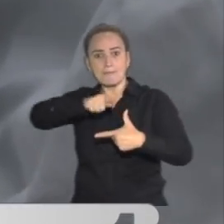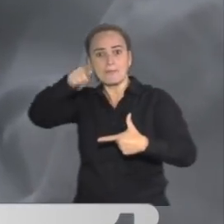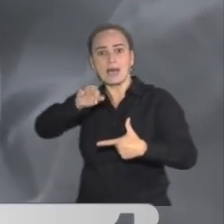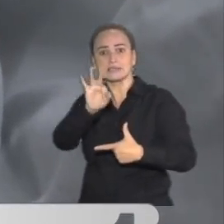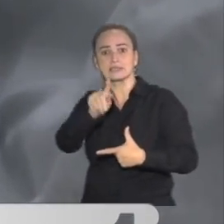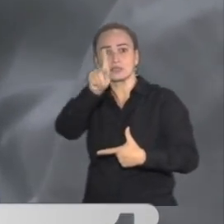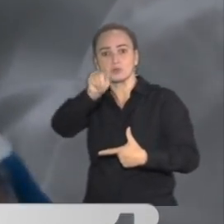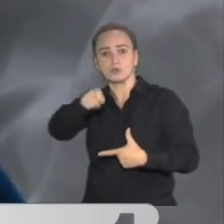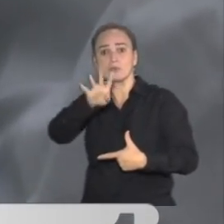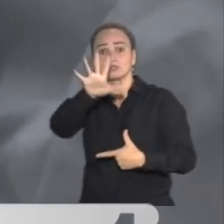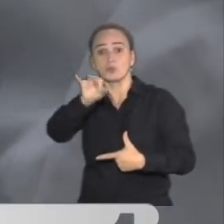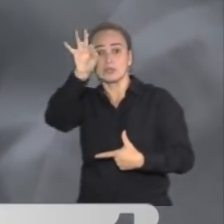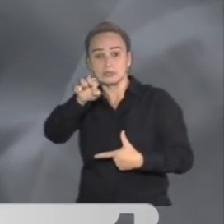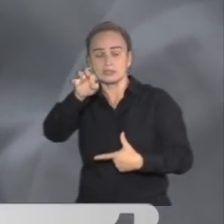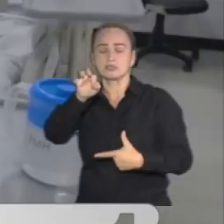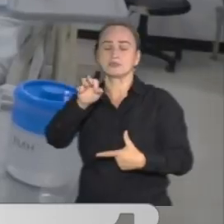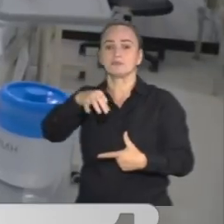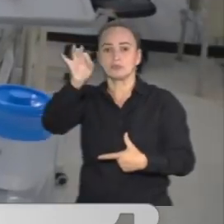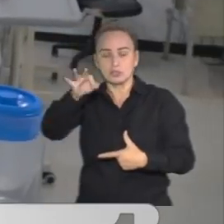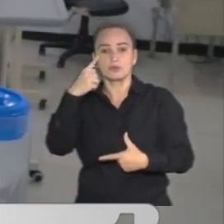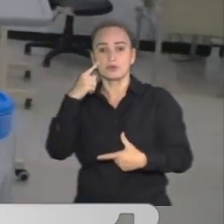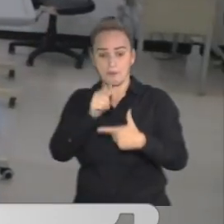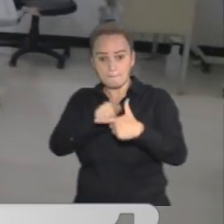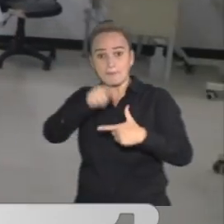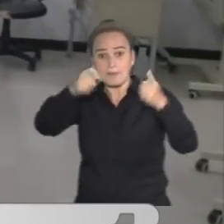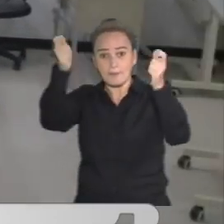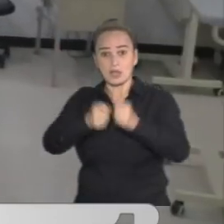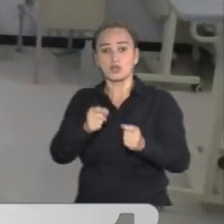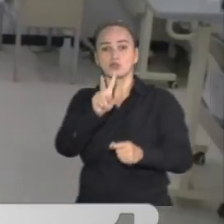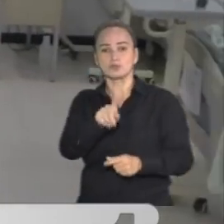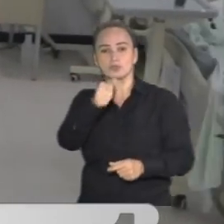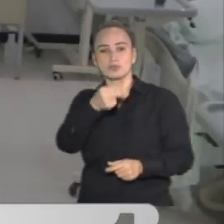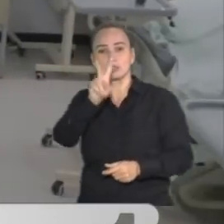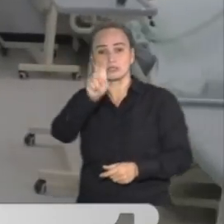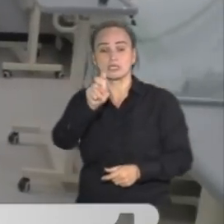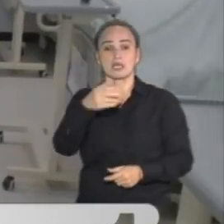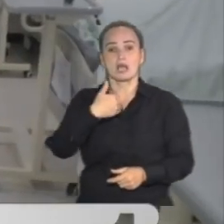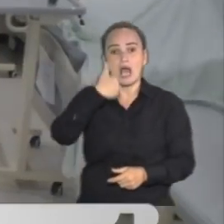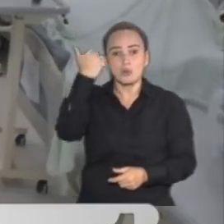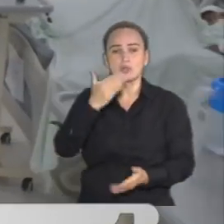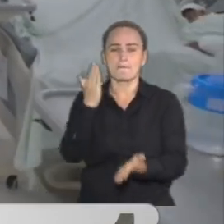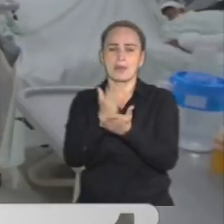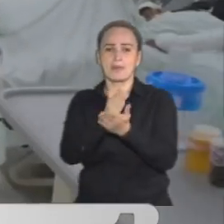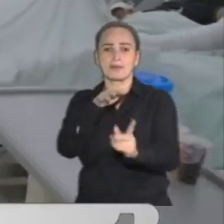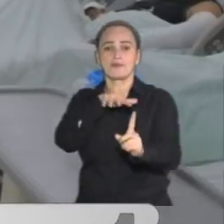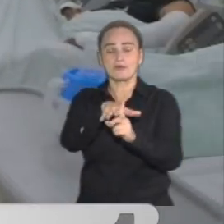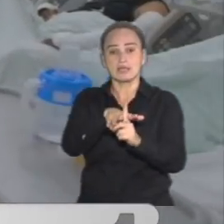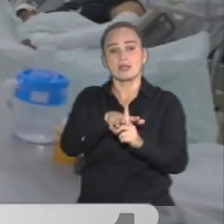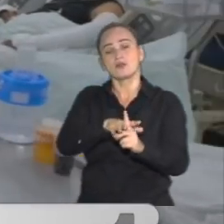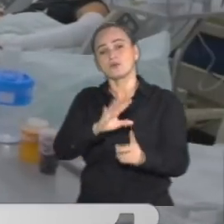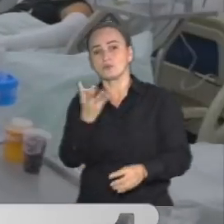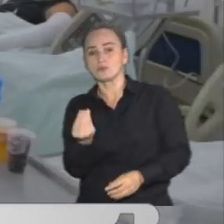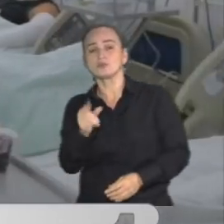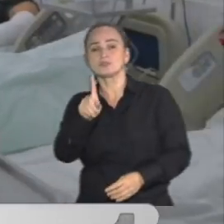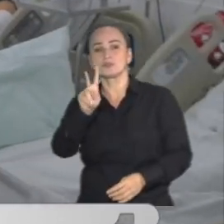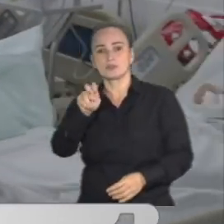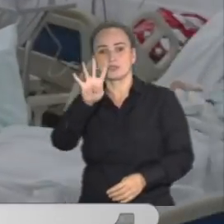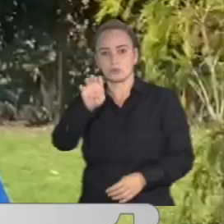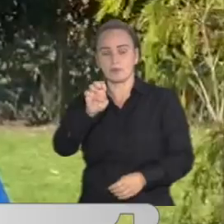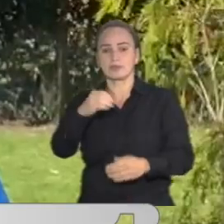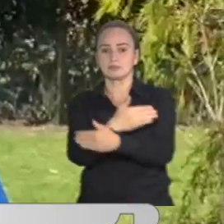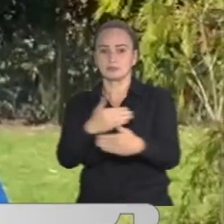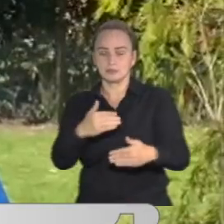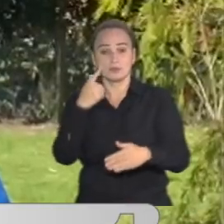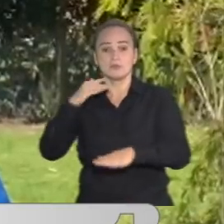31,56%. De la cifra total son 217 adultos que han resultado afectados y 129 menores de